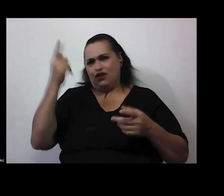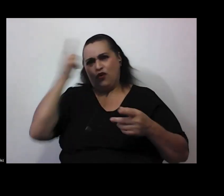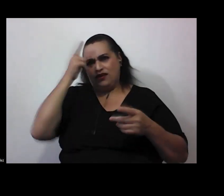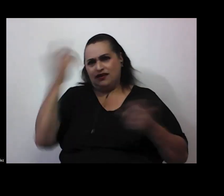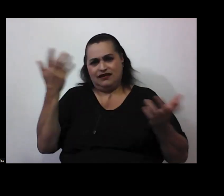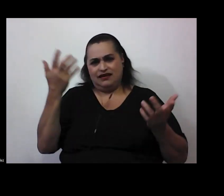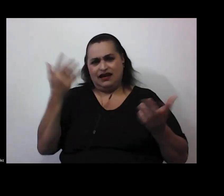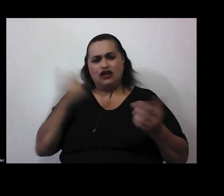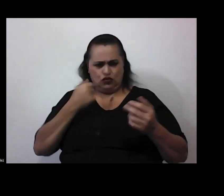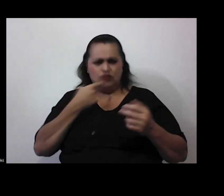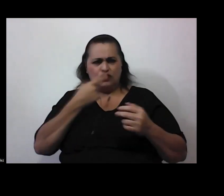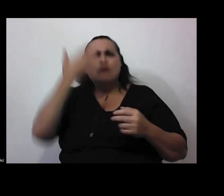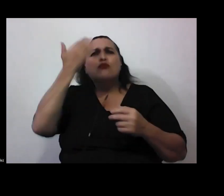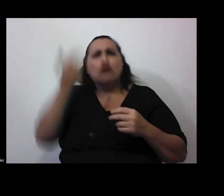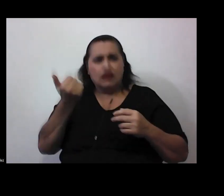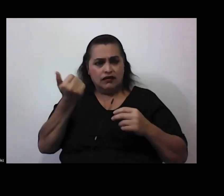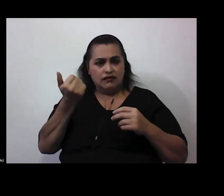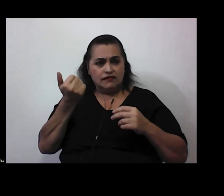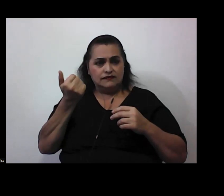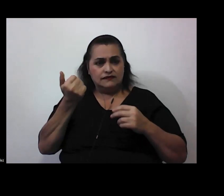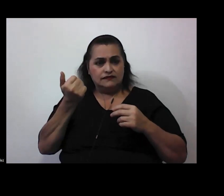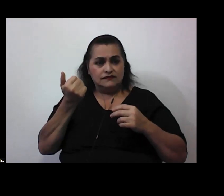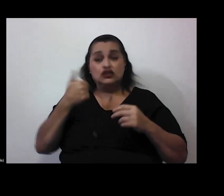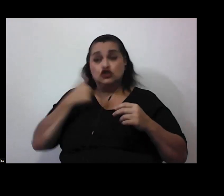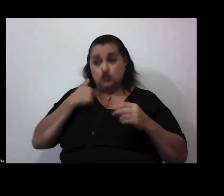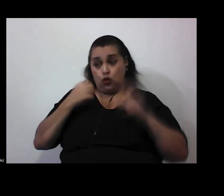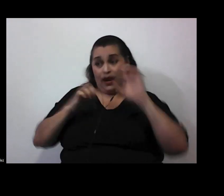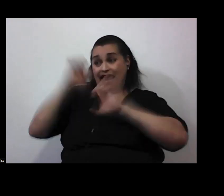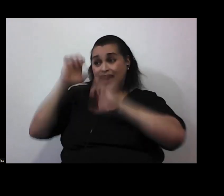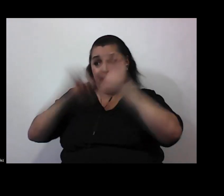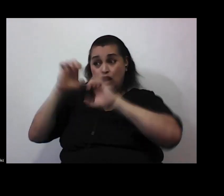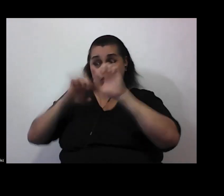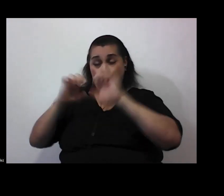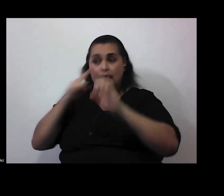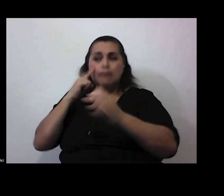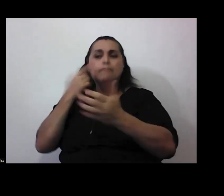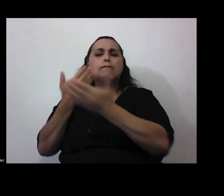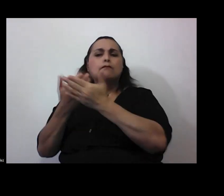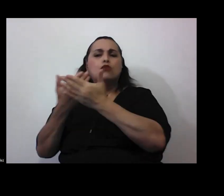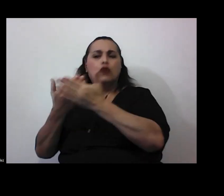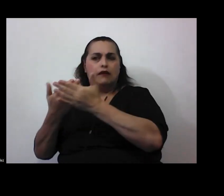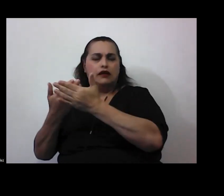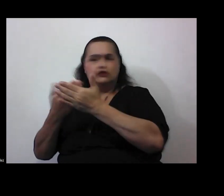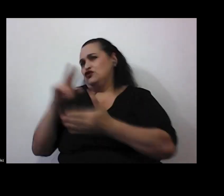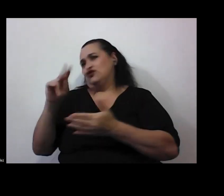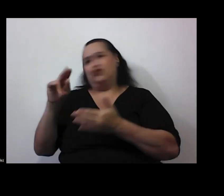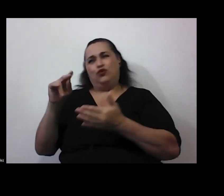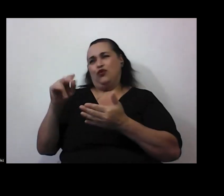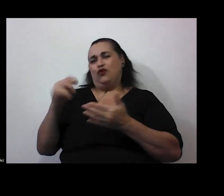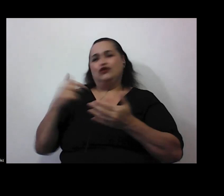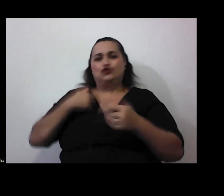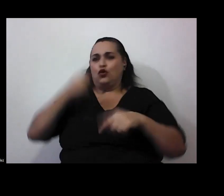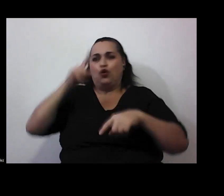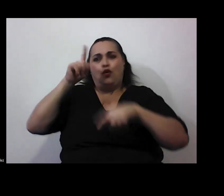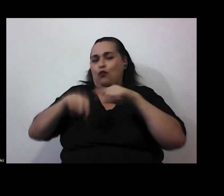afirmo esto? afirmo esto porque evalué de primera mano todas las evidencias de ningún modo yo ni siquiera puedo leer un